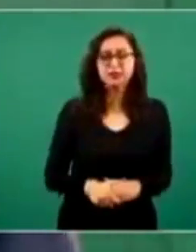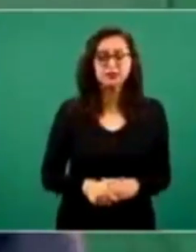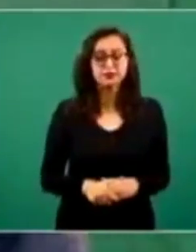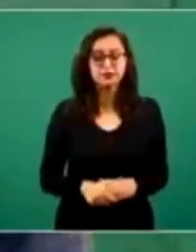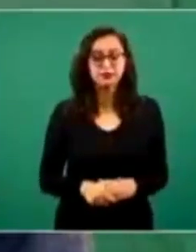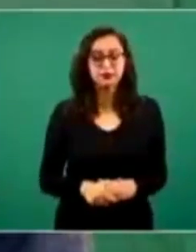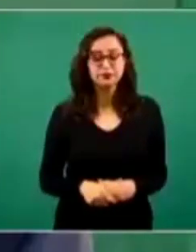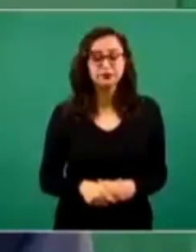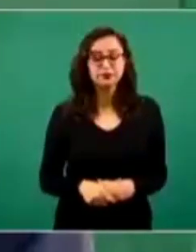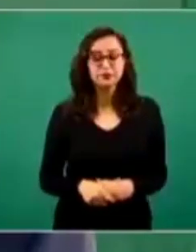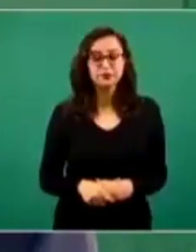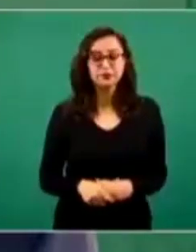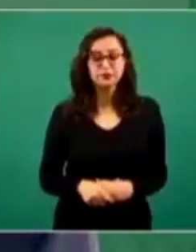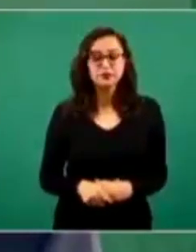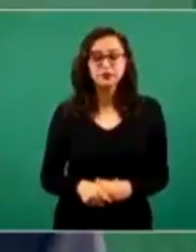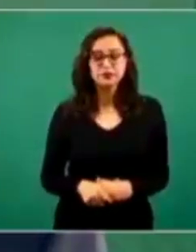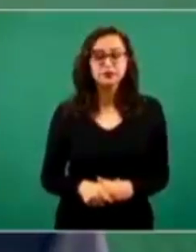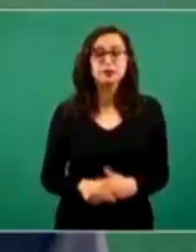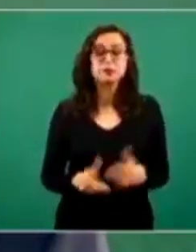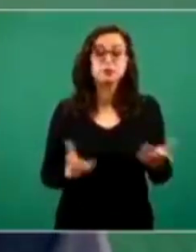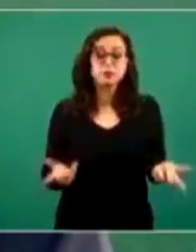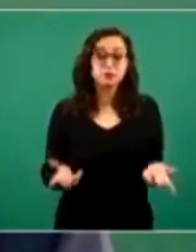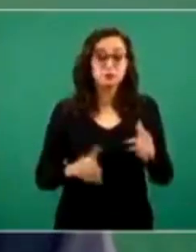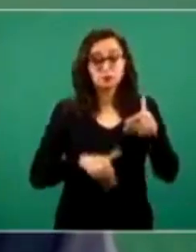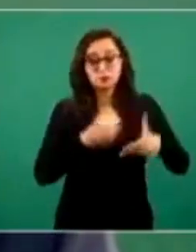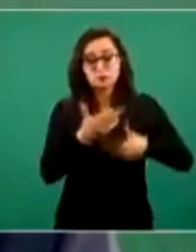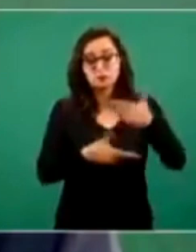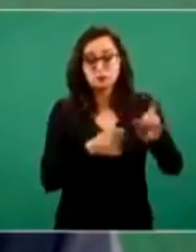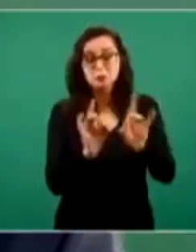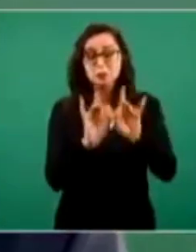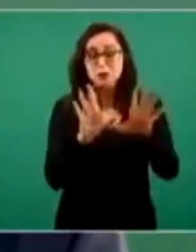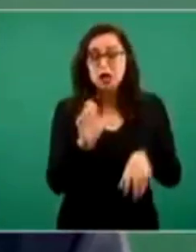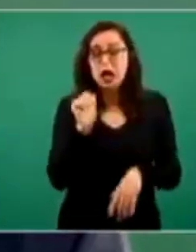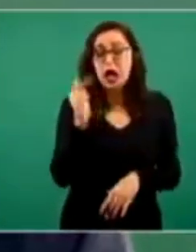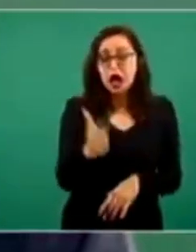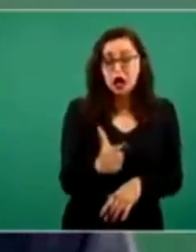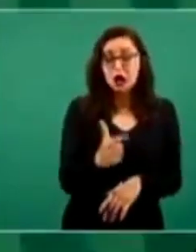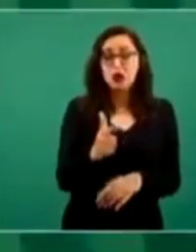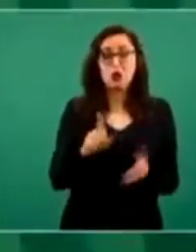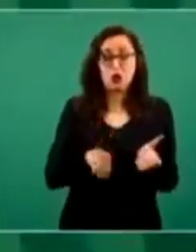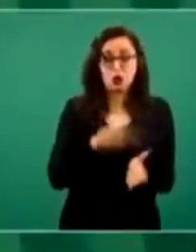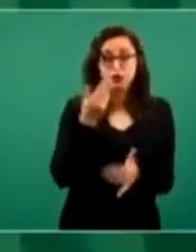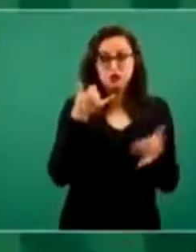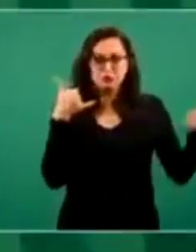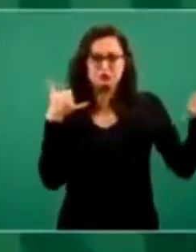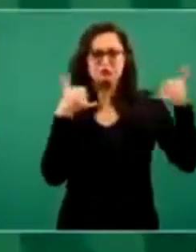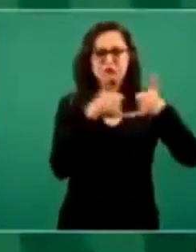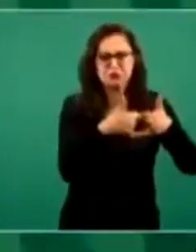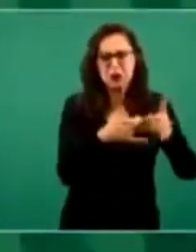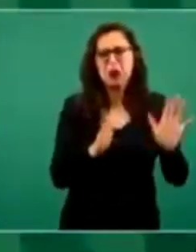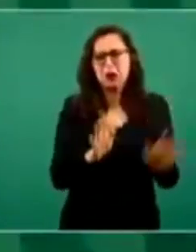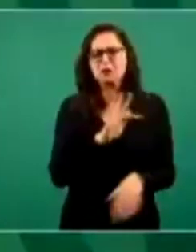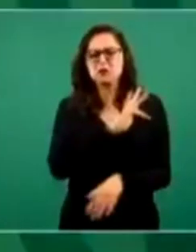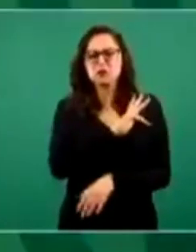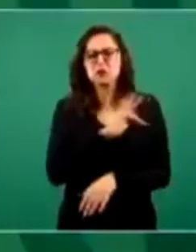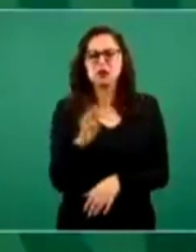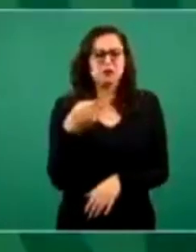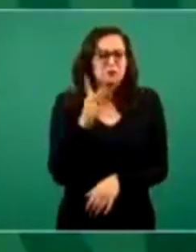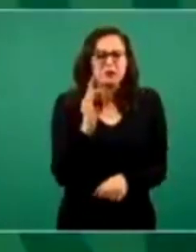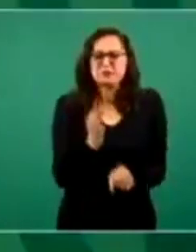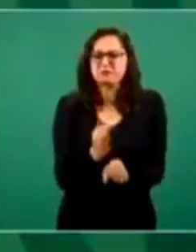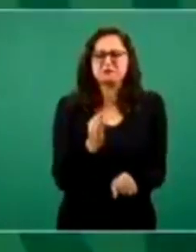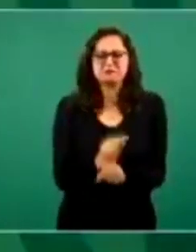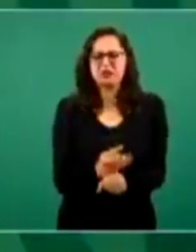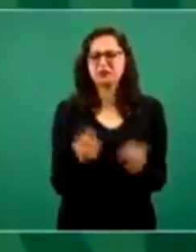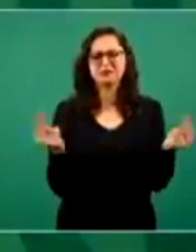Ahora, si hay necesidad de hablar por teléfono, pues lo hacemos. Pero no es urgente. Por el